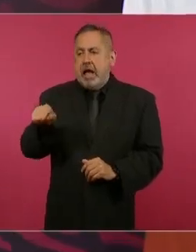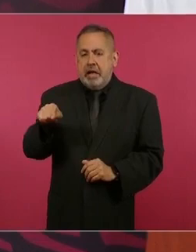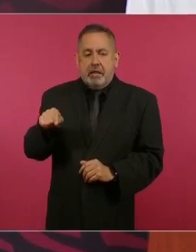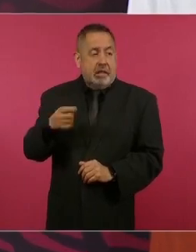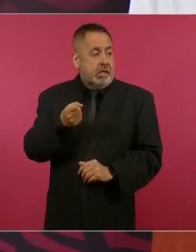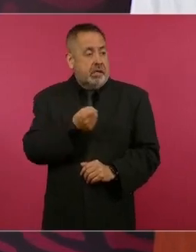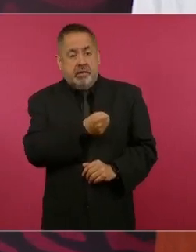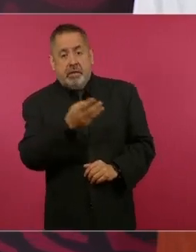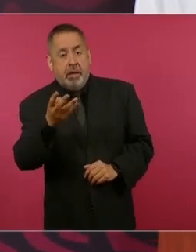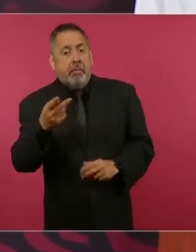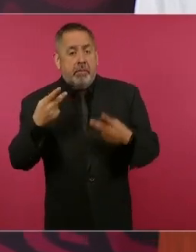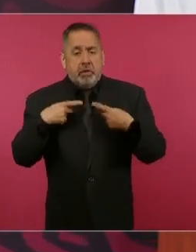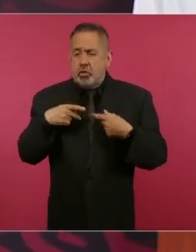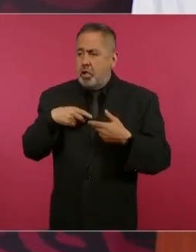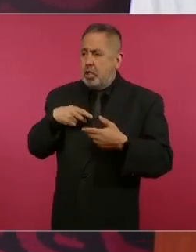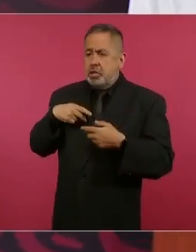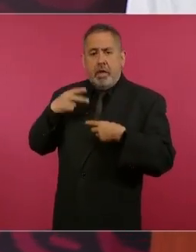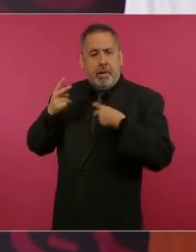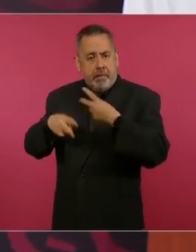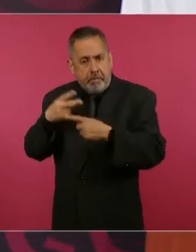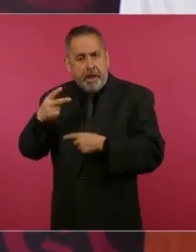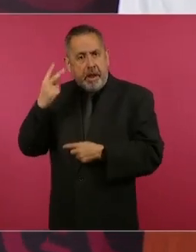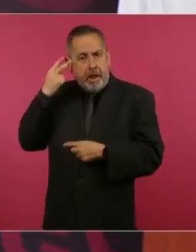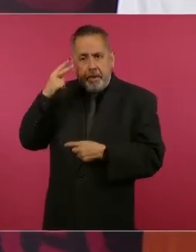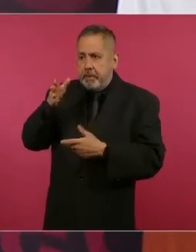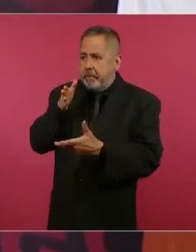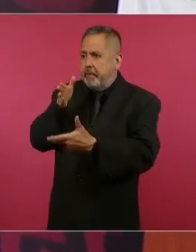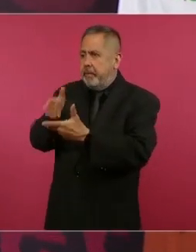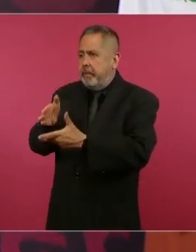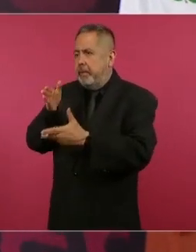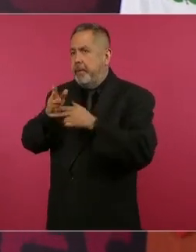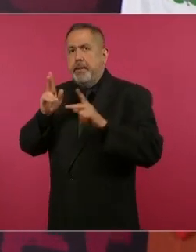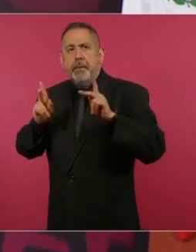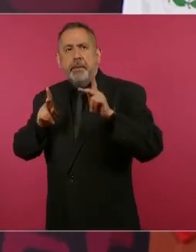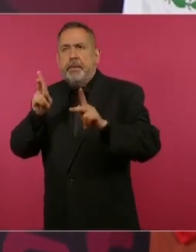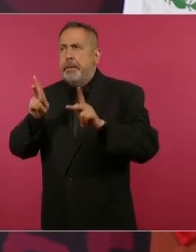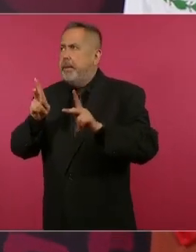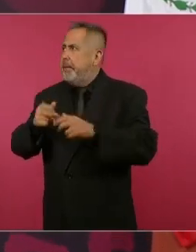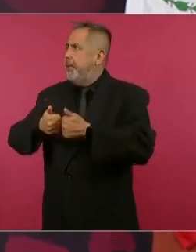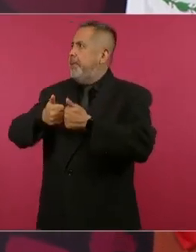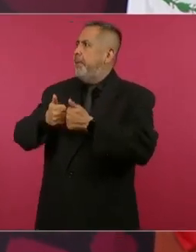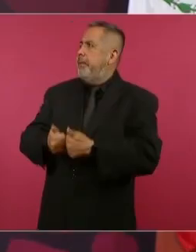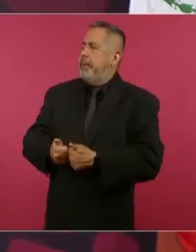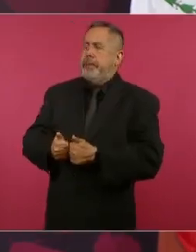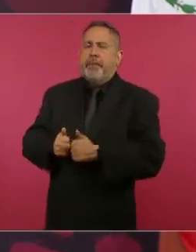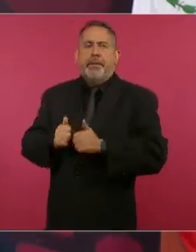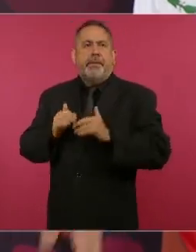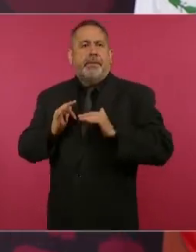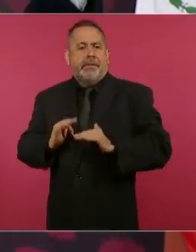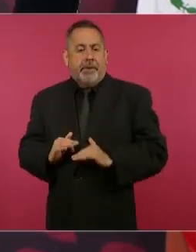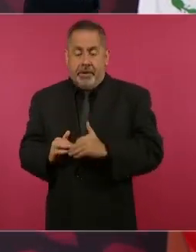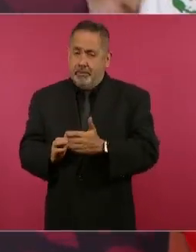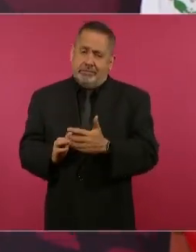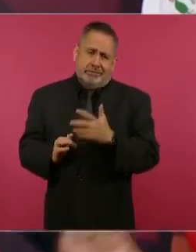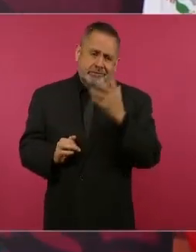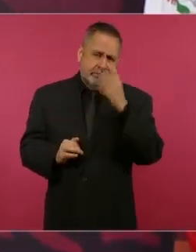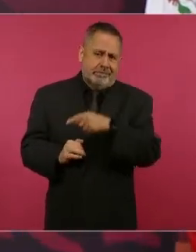y se quede, porque